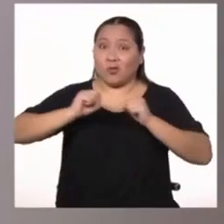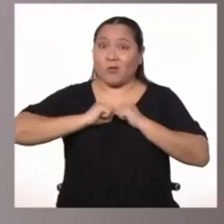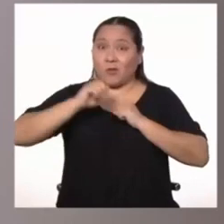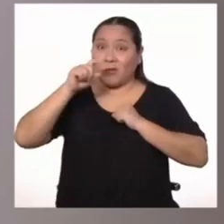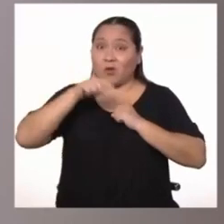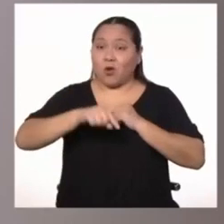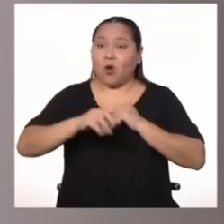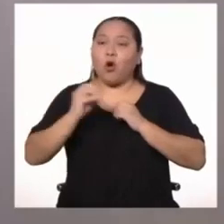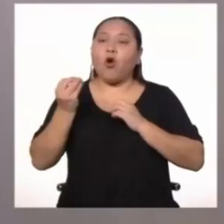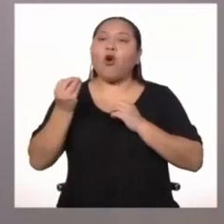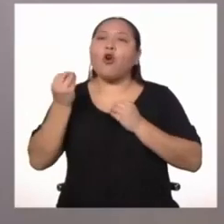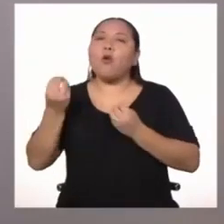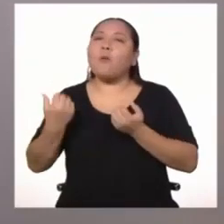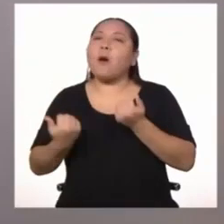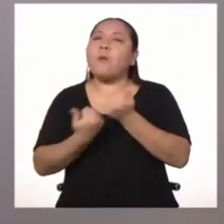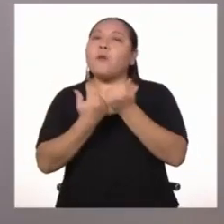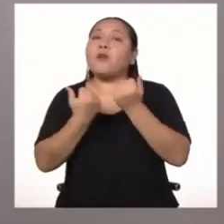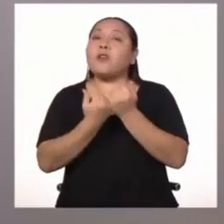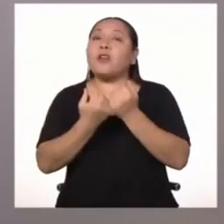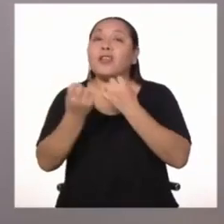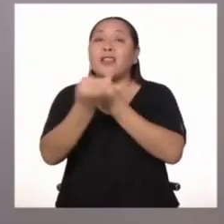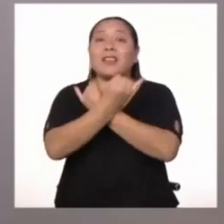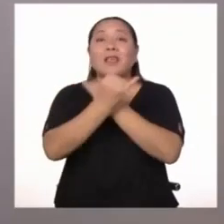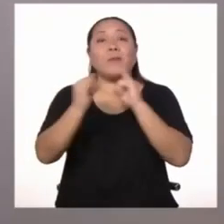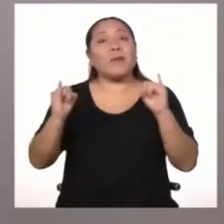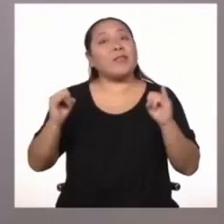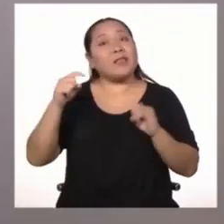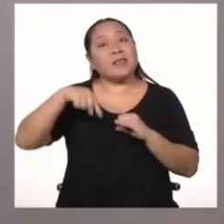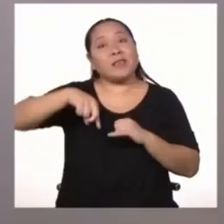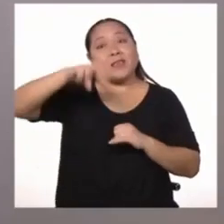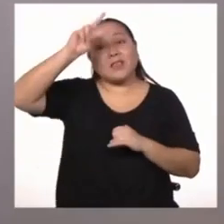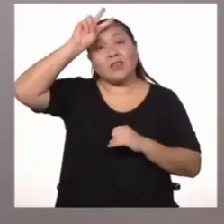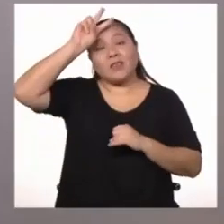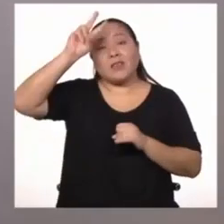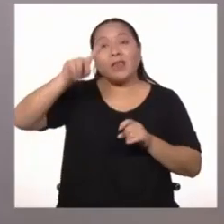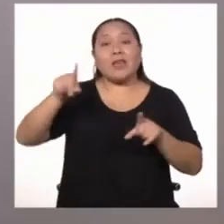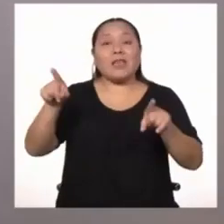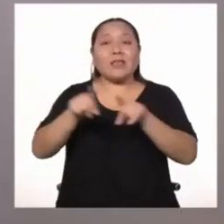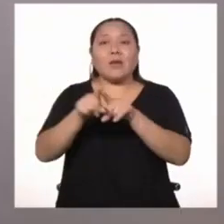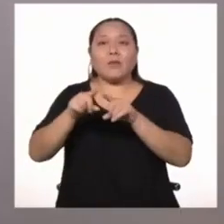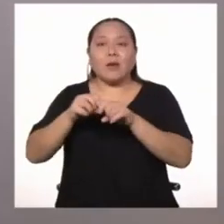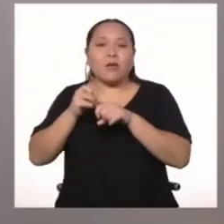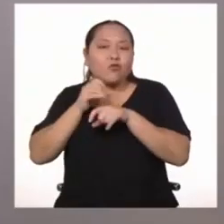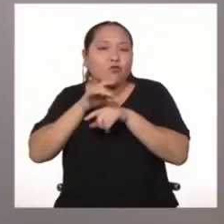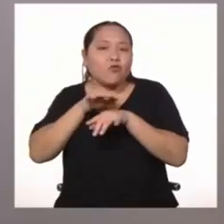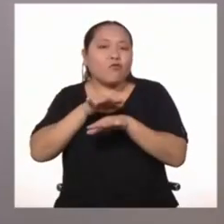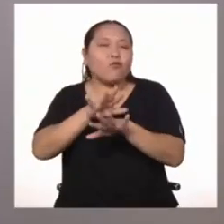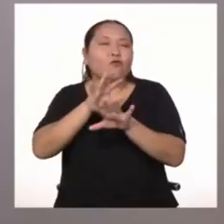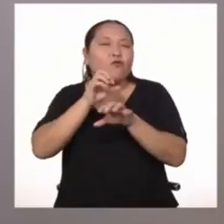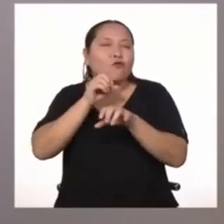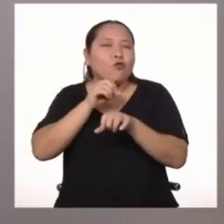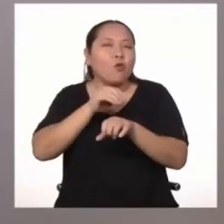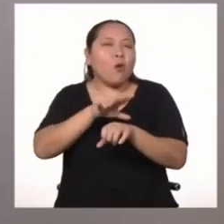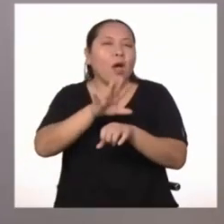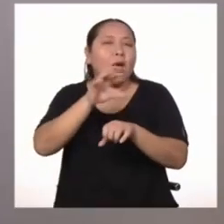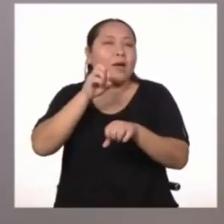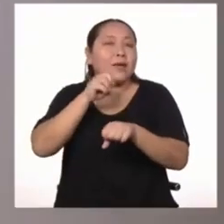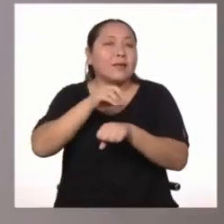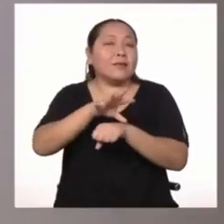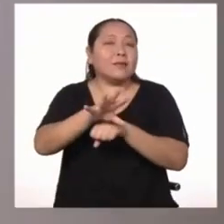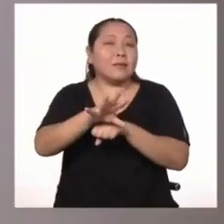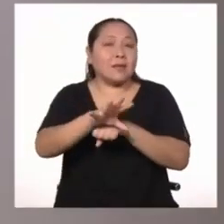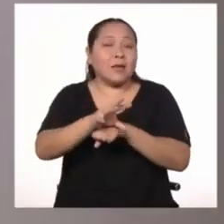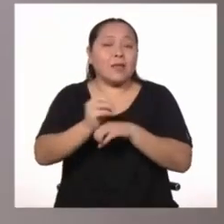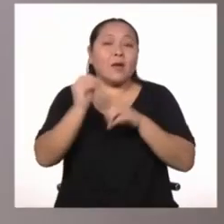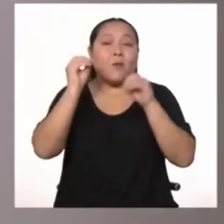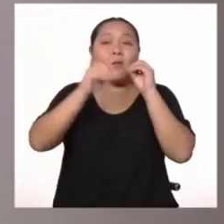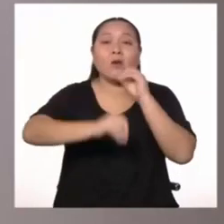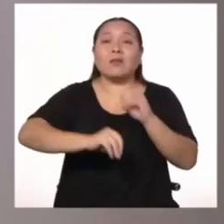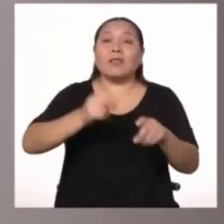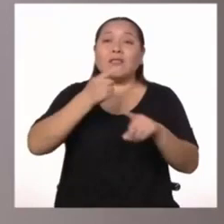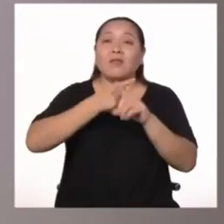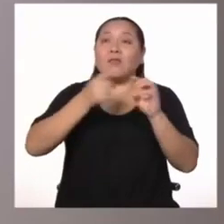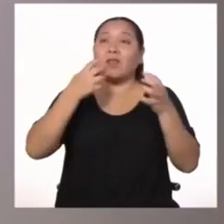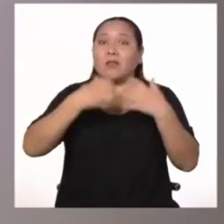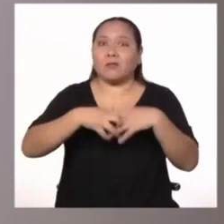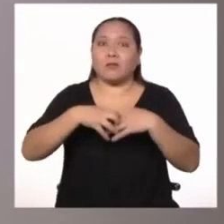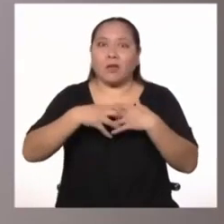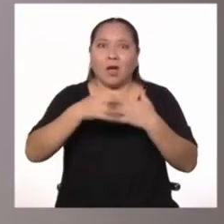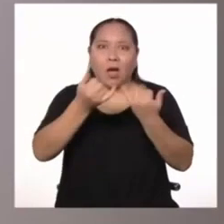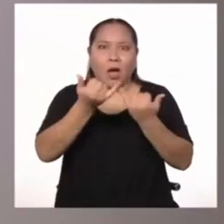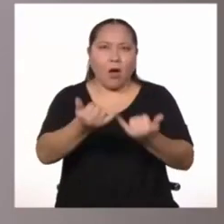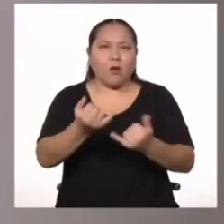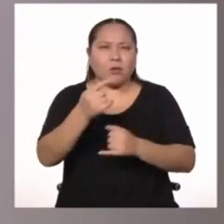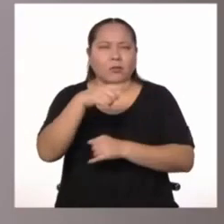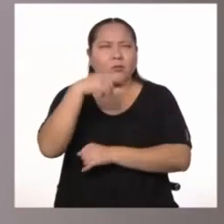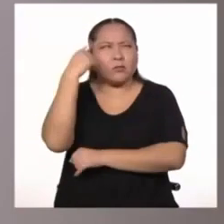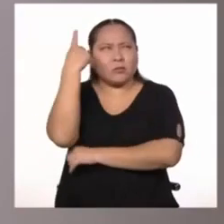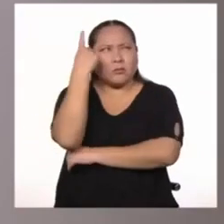independencia del Perú? Además de la gran influencia que tuvieron en la conformación de varias industrias. Seguramente que ahorita ustedes